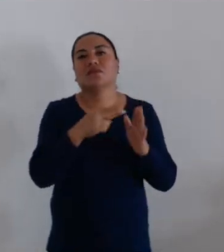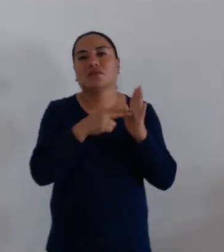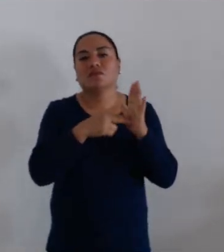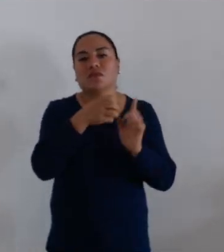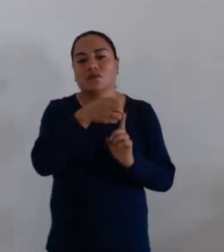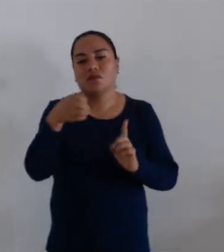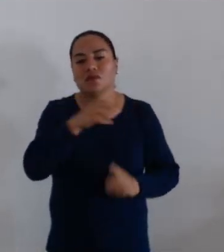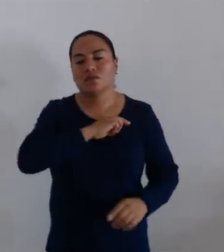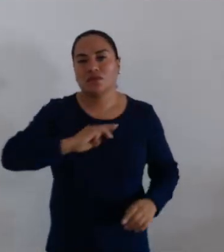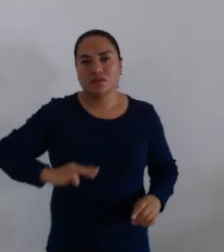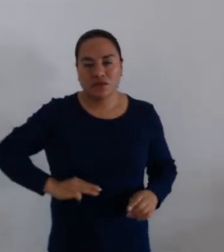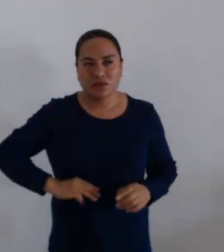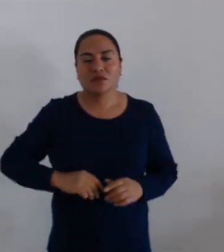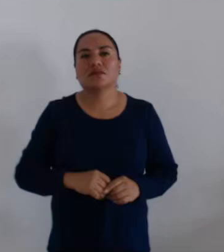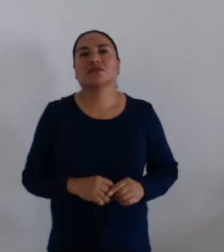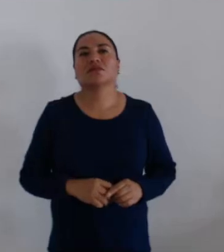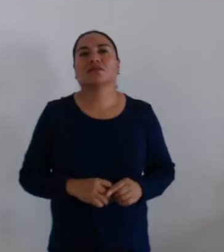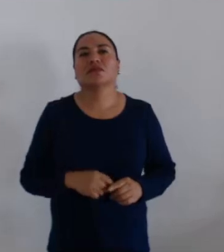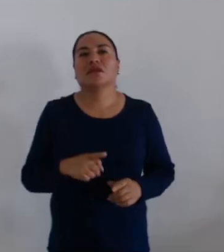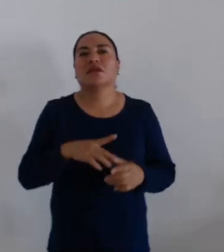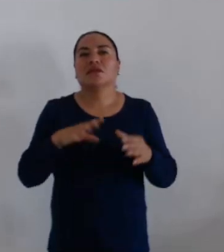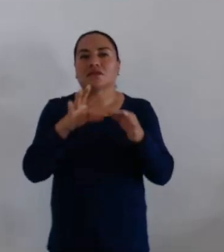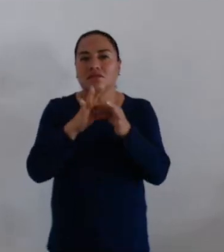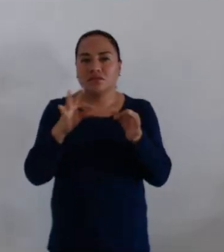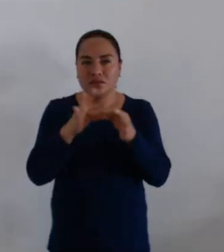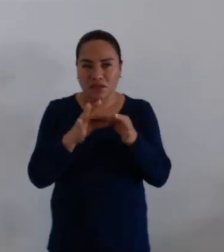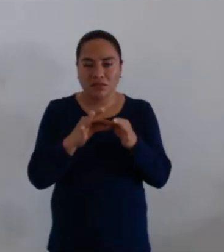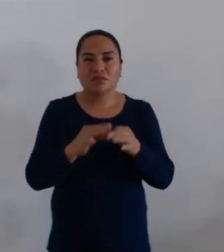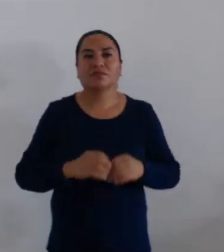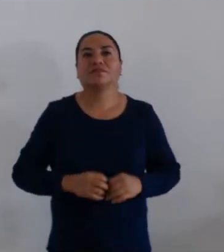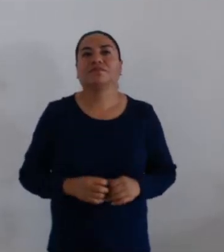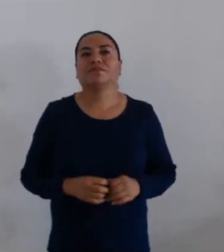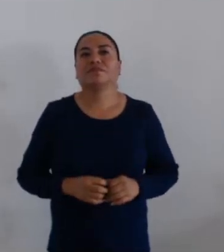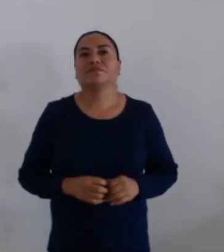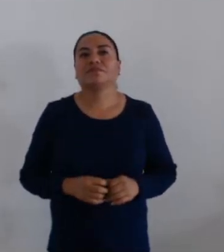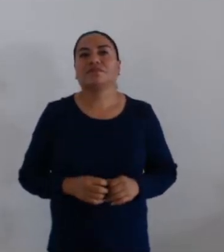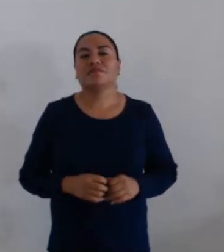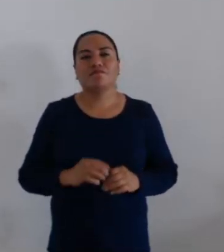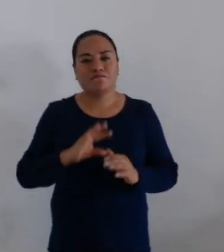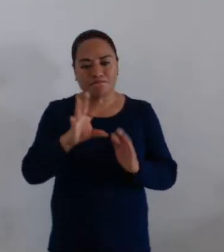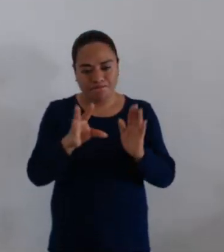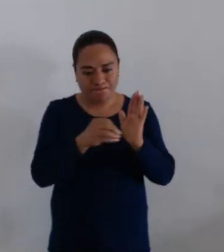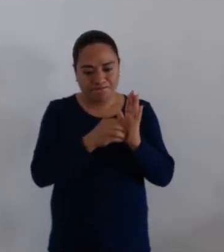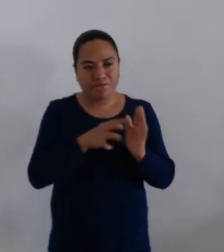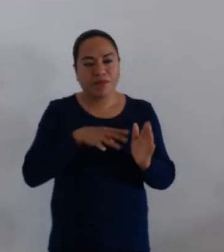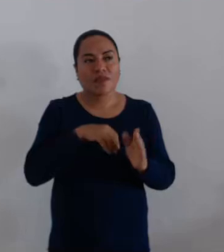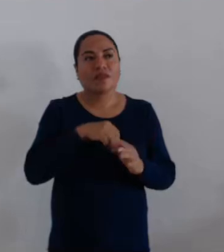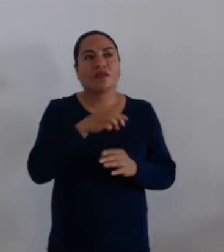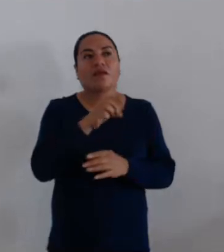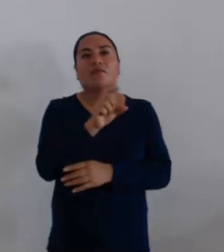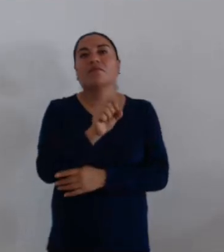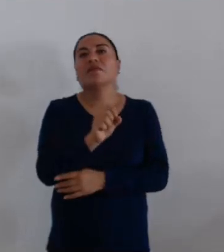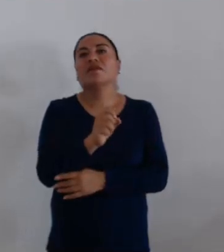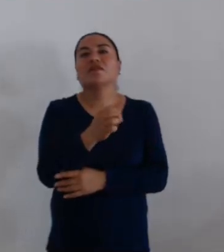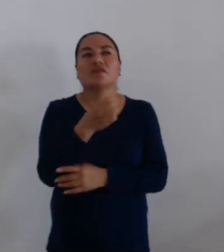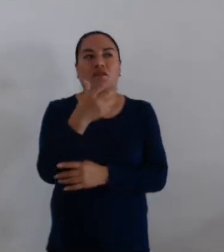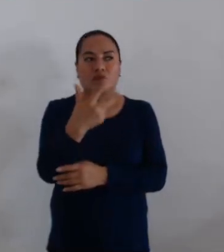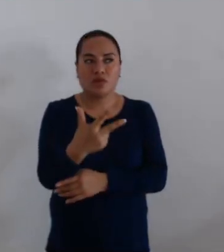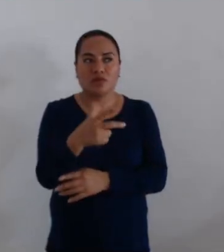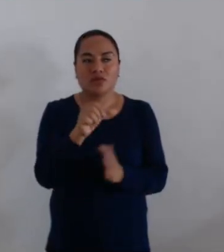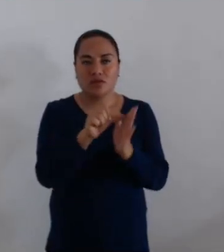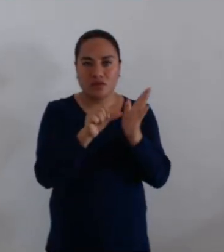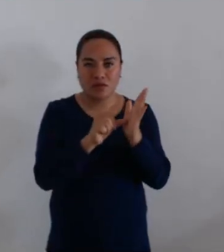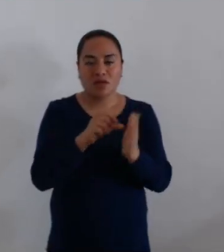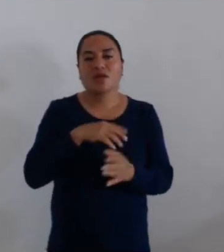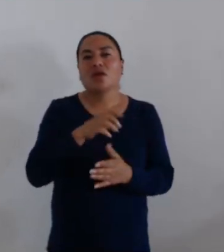Normatividad y Nomenclatura Municipal, mediante el que se determina que se adiciona la fracción vigésima octava del artículo 24,